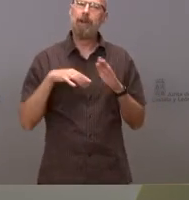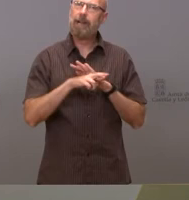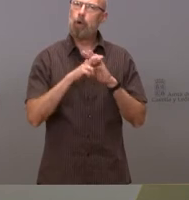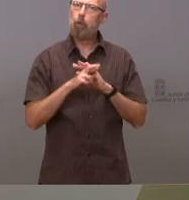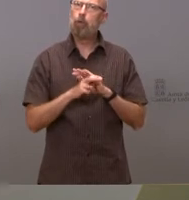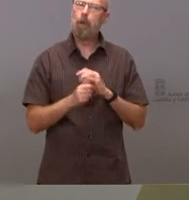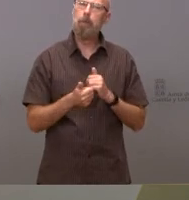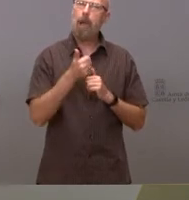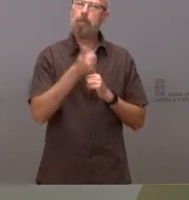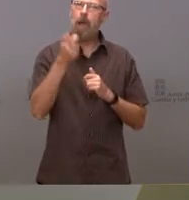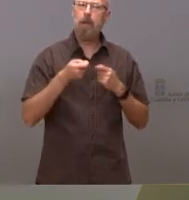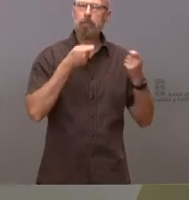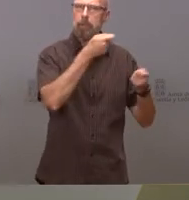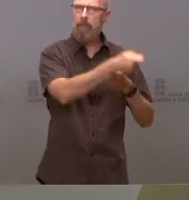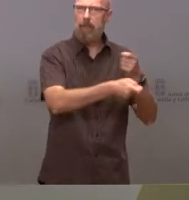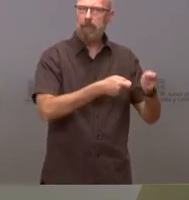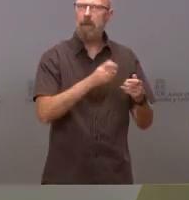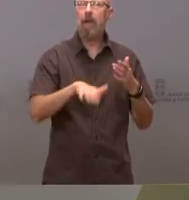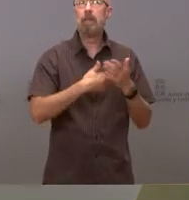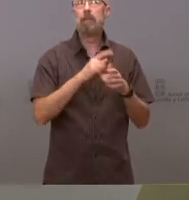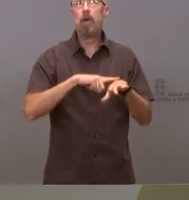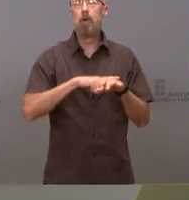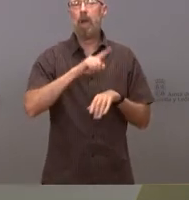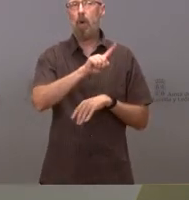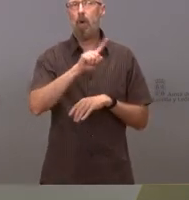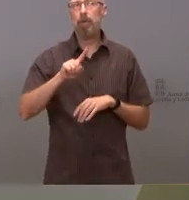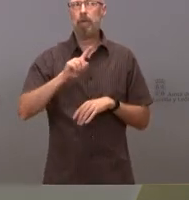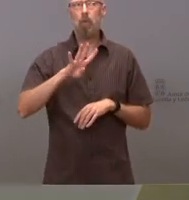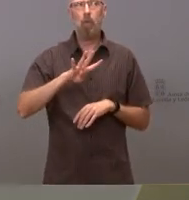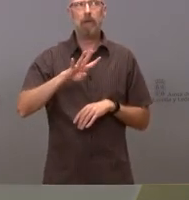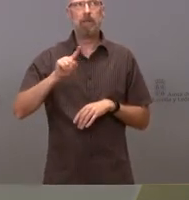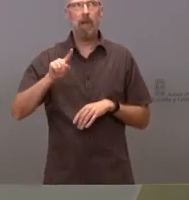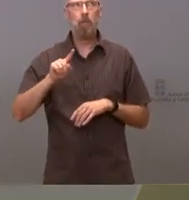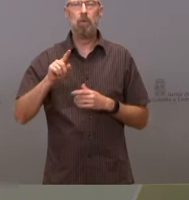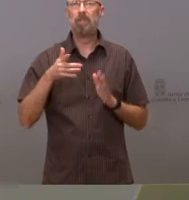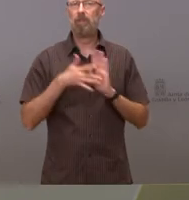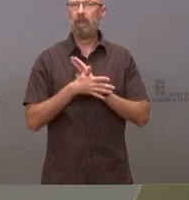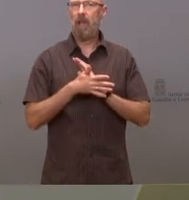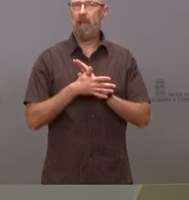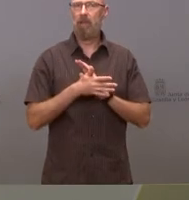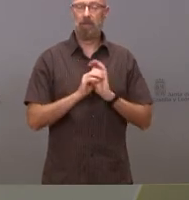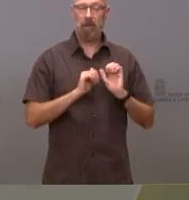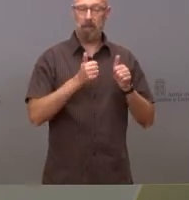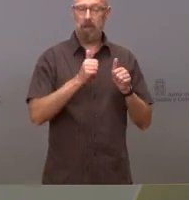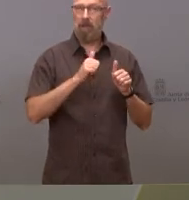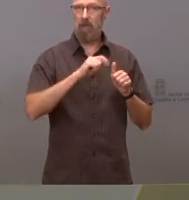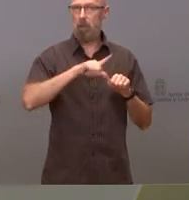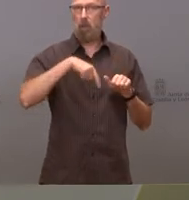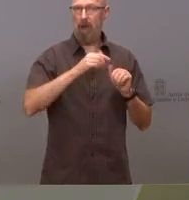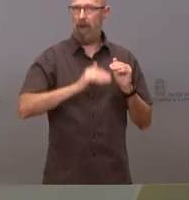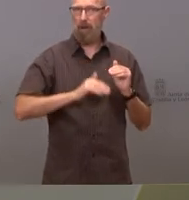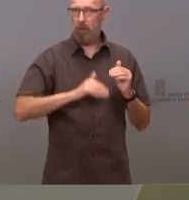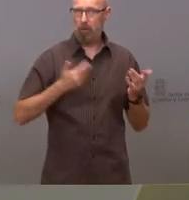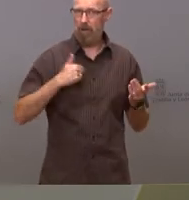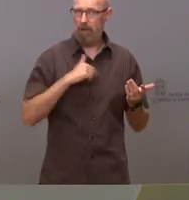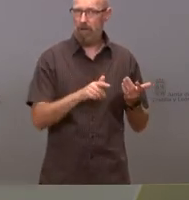prácticamente a las 11.41 es decir no había pasado ni una hora de la calificación del incendio como